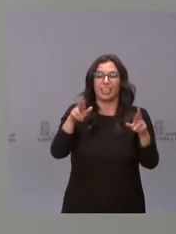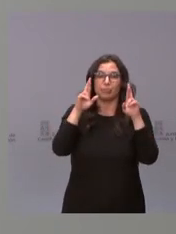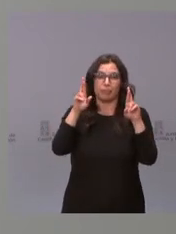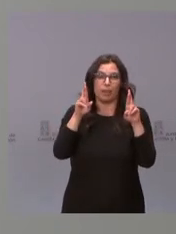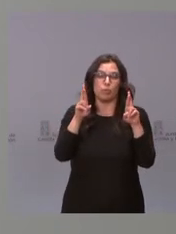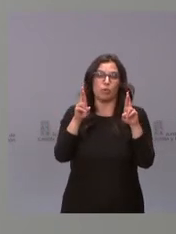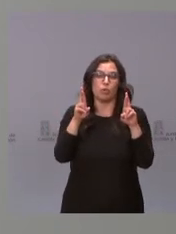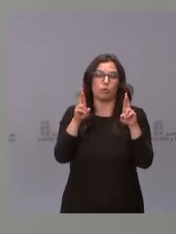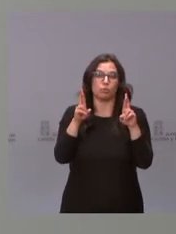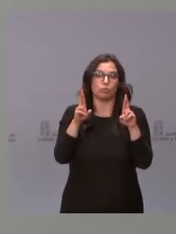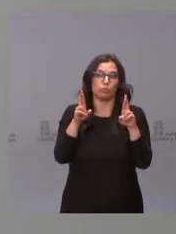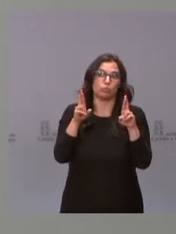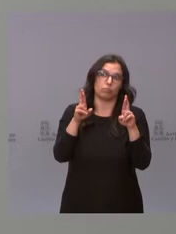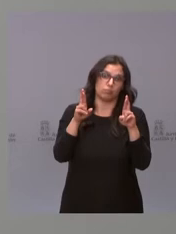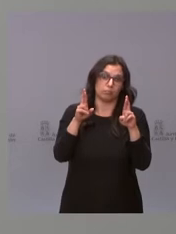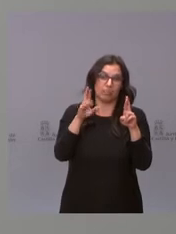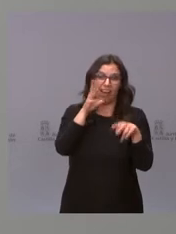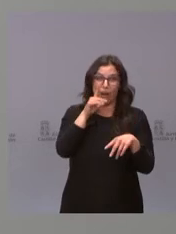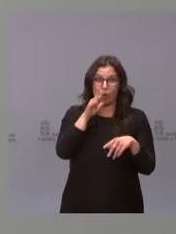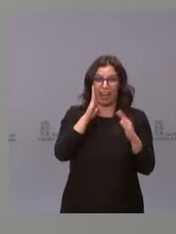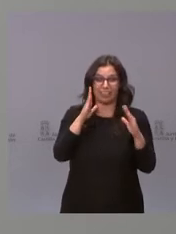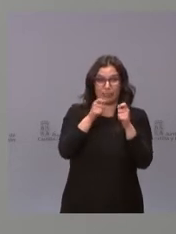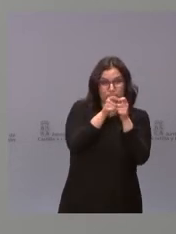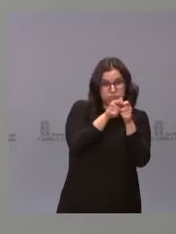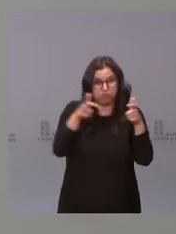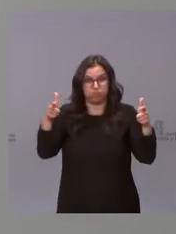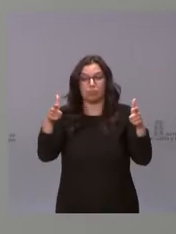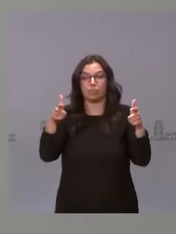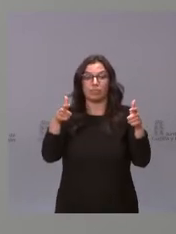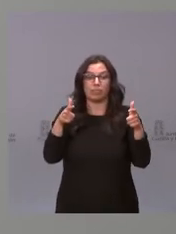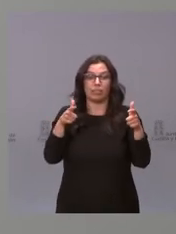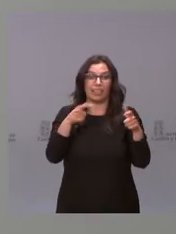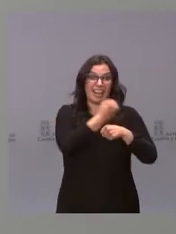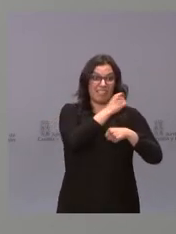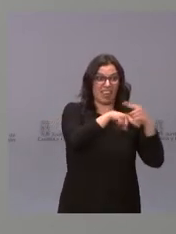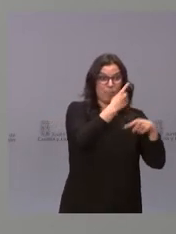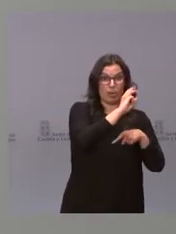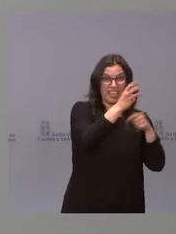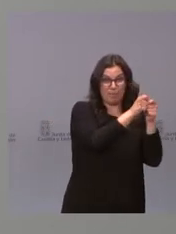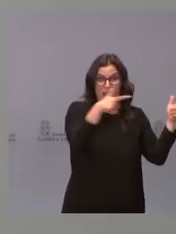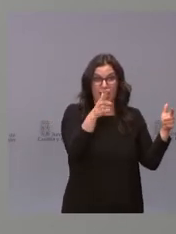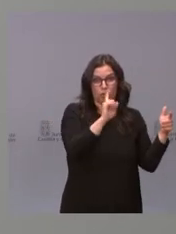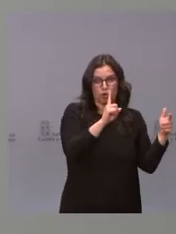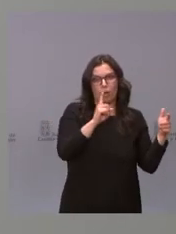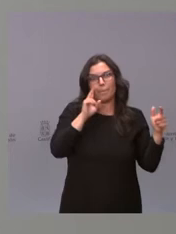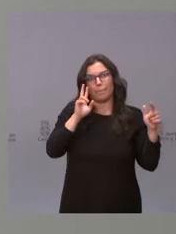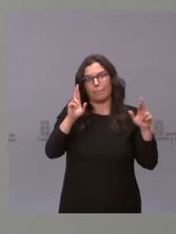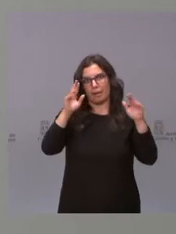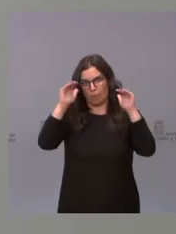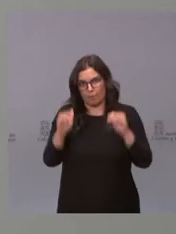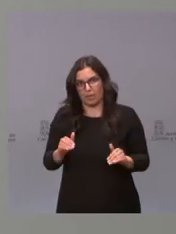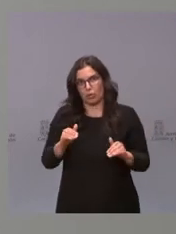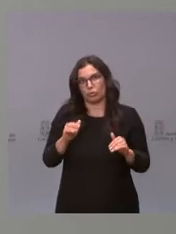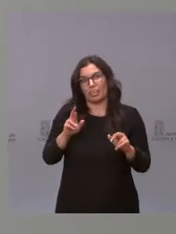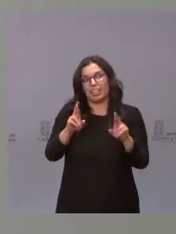esta ola no sea como la tercera ola, y en todo caso deseamos que sea como